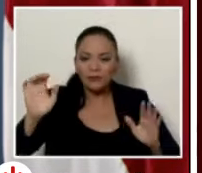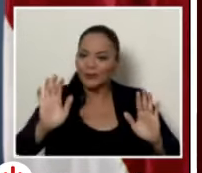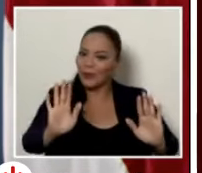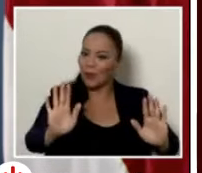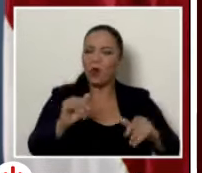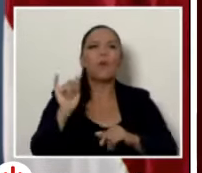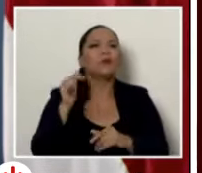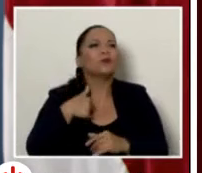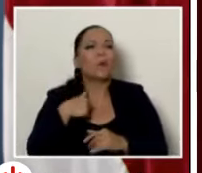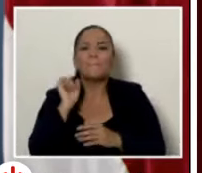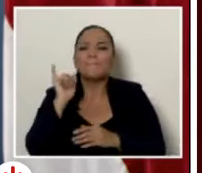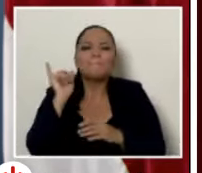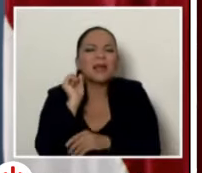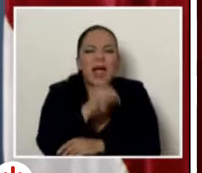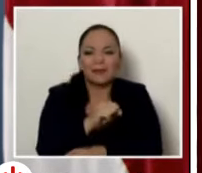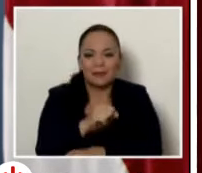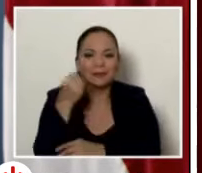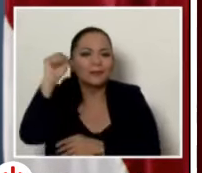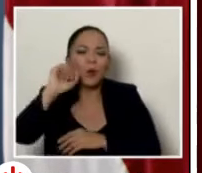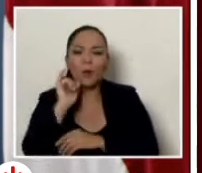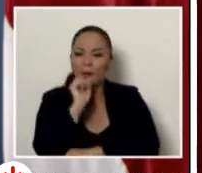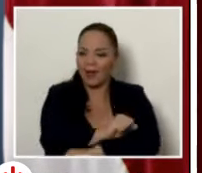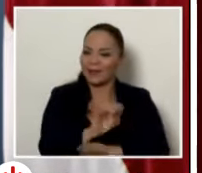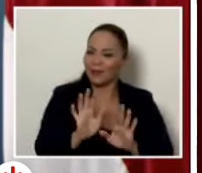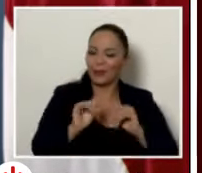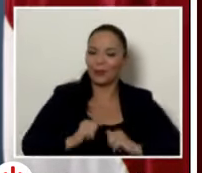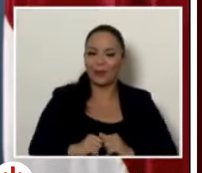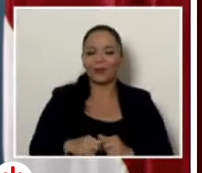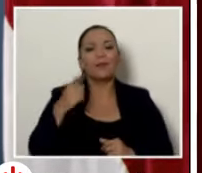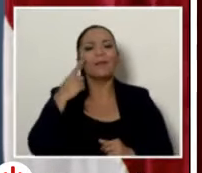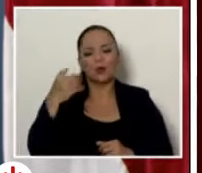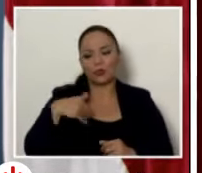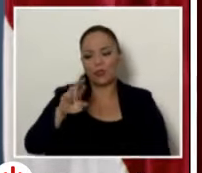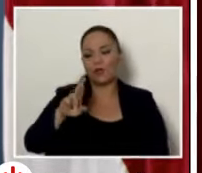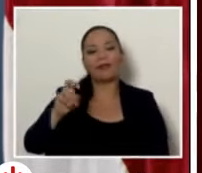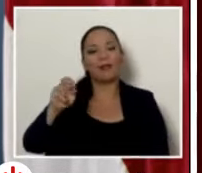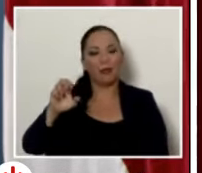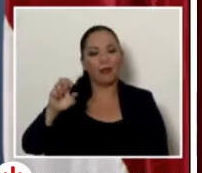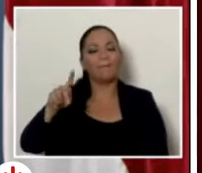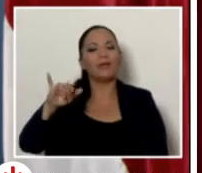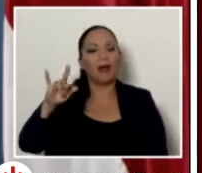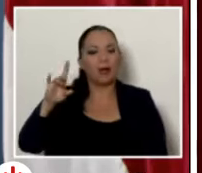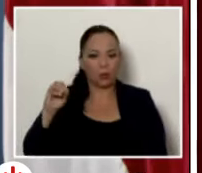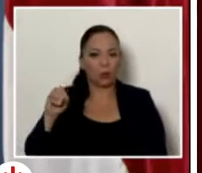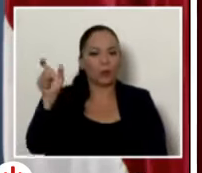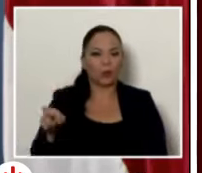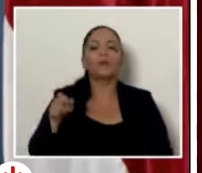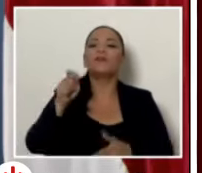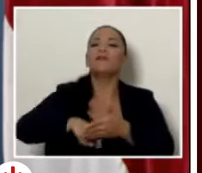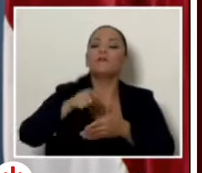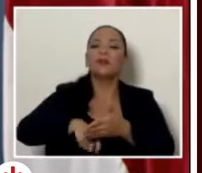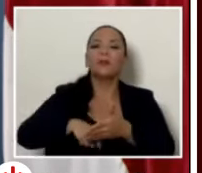indignarse cuando alguien dice este señor Picado René Picado firma un convenio por unas